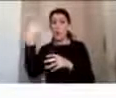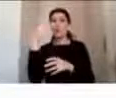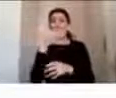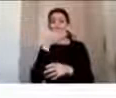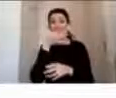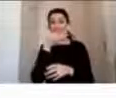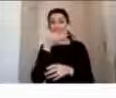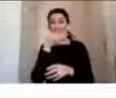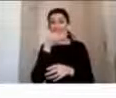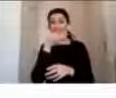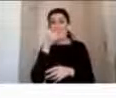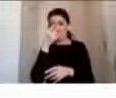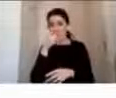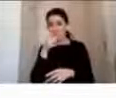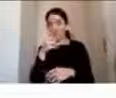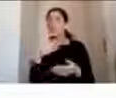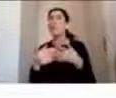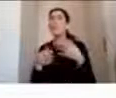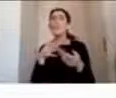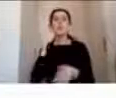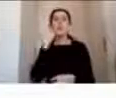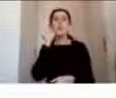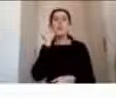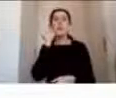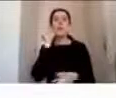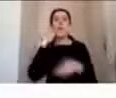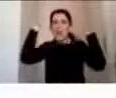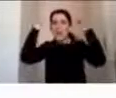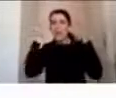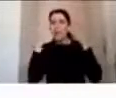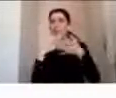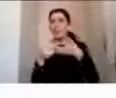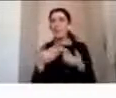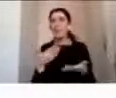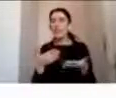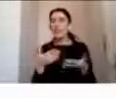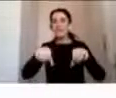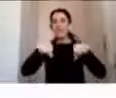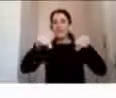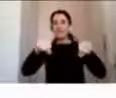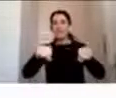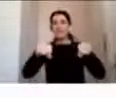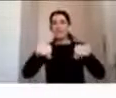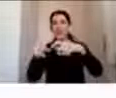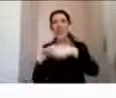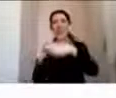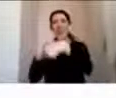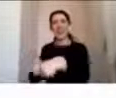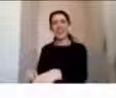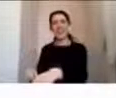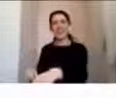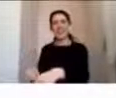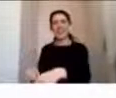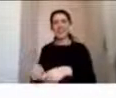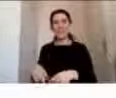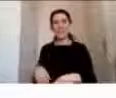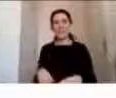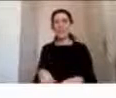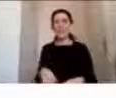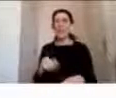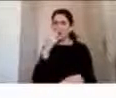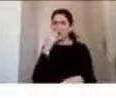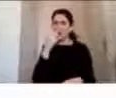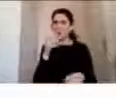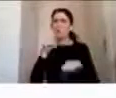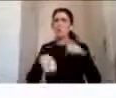persona, el adulto ahí, la mujer, dónde lleva el casco. Lo lleva en el manillar de la bicicleta. Hay muchos ciclistas que nosotros vemos todos los